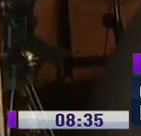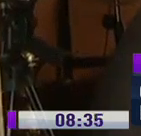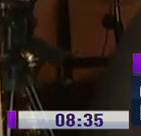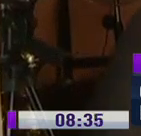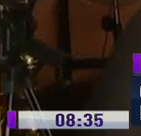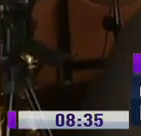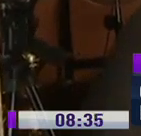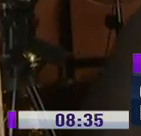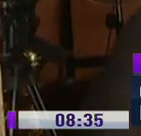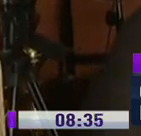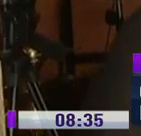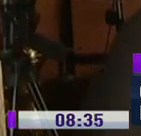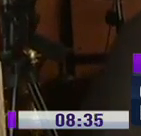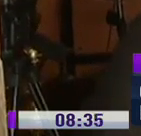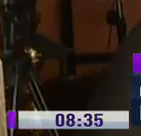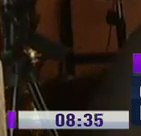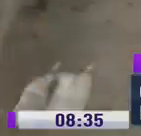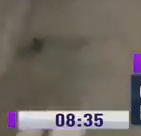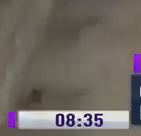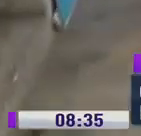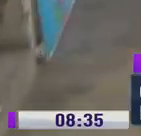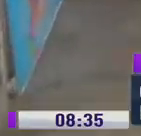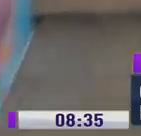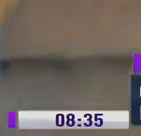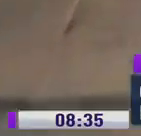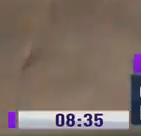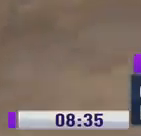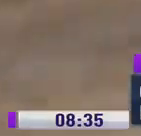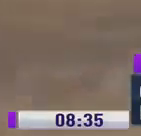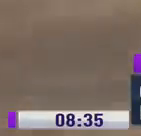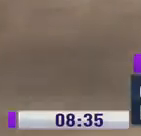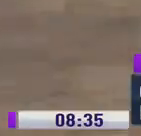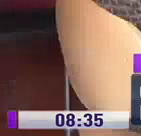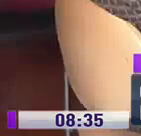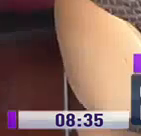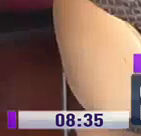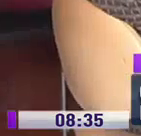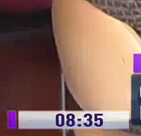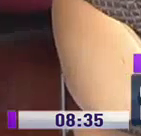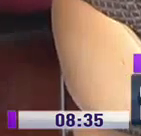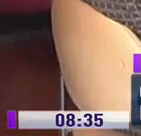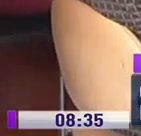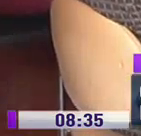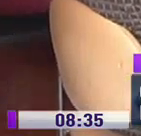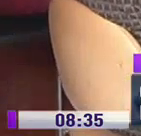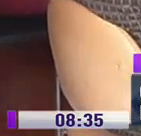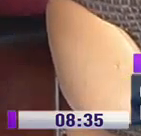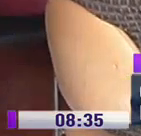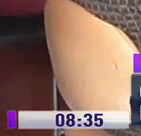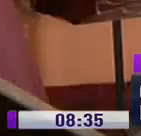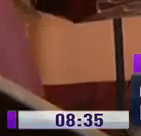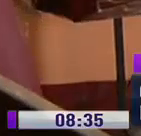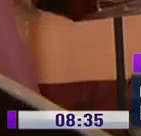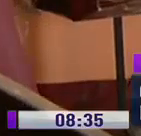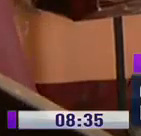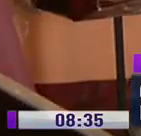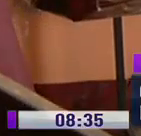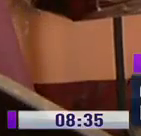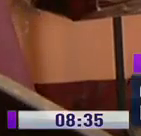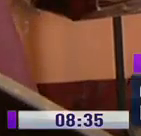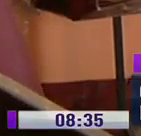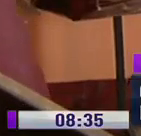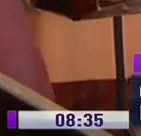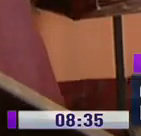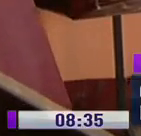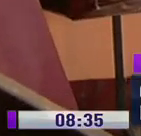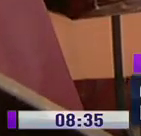están negando o qué. Recorren la ciudad y aseguran que son pocos los locales que se encuentran abiertos, y escasos los